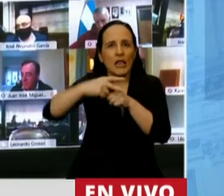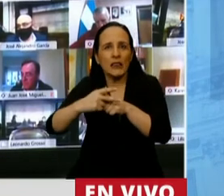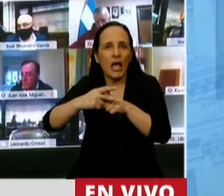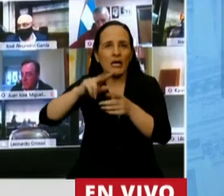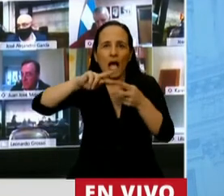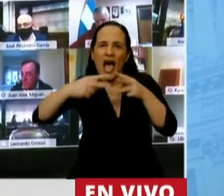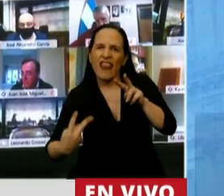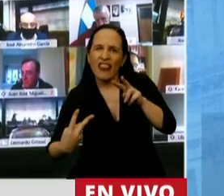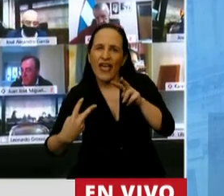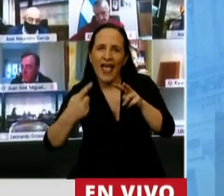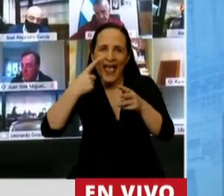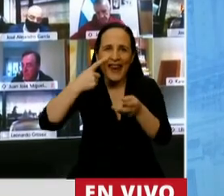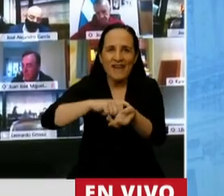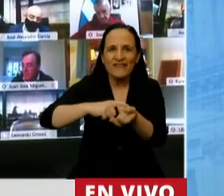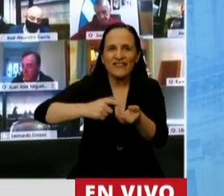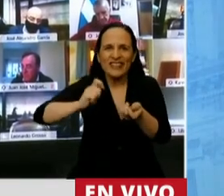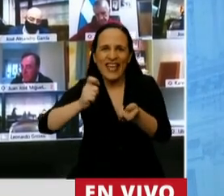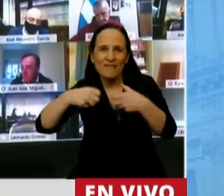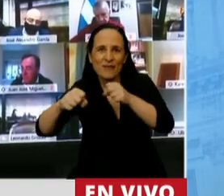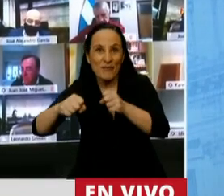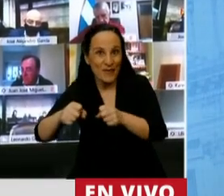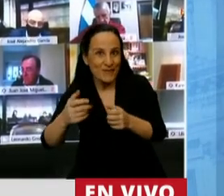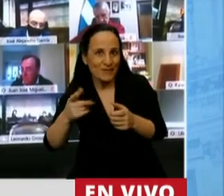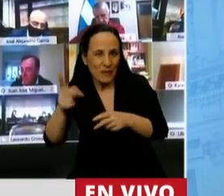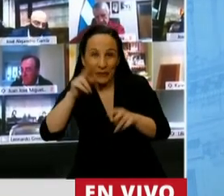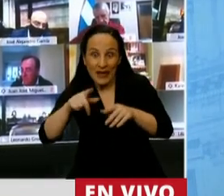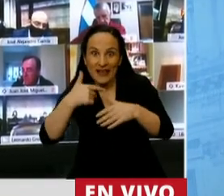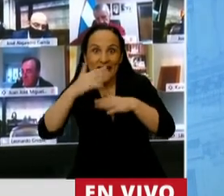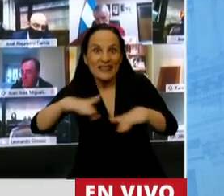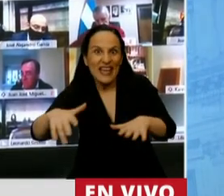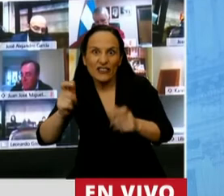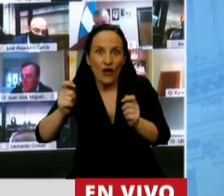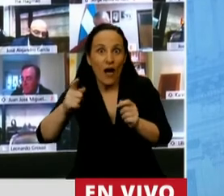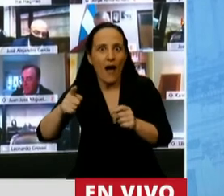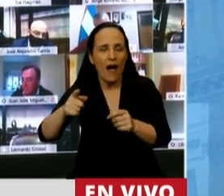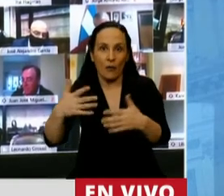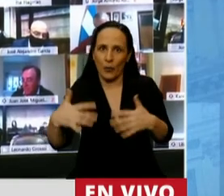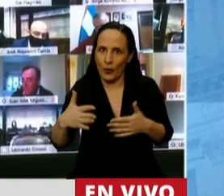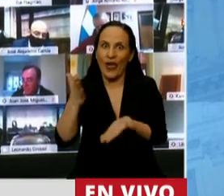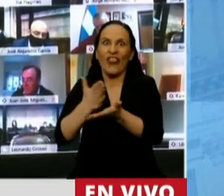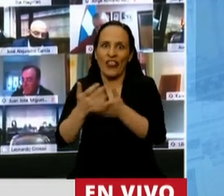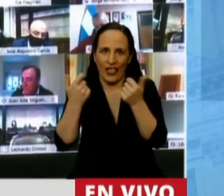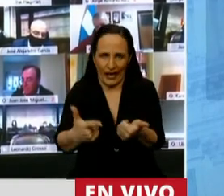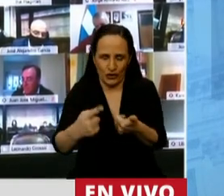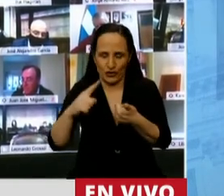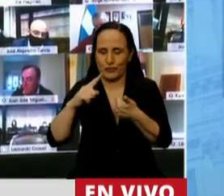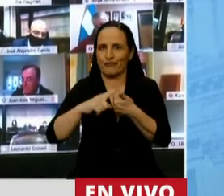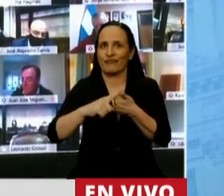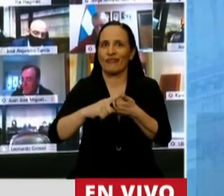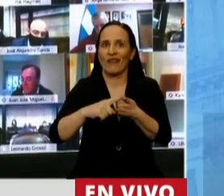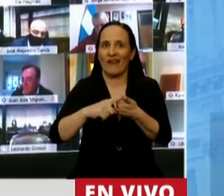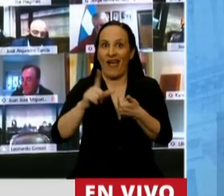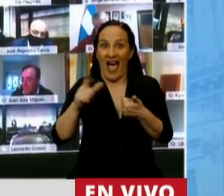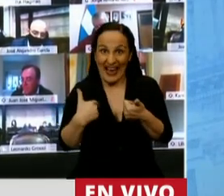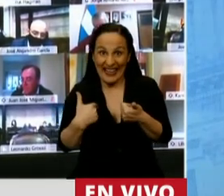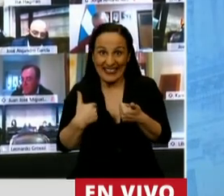del ADN para poder encontrar esos nietos. Miren cómo es, aportaron el derecho, aportaron a la Argentina